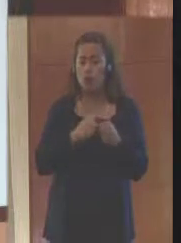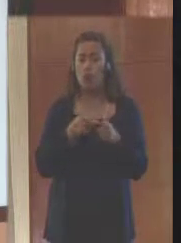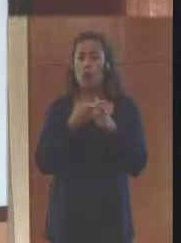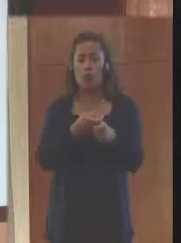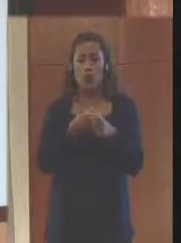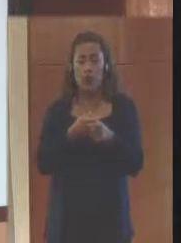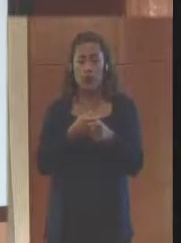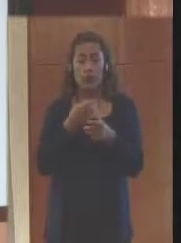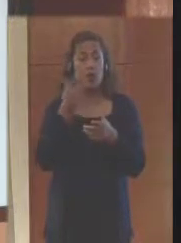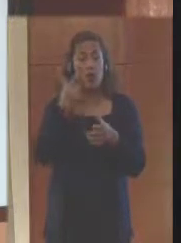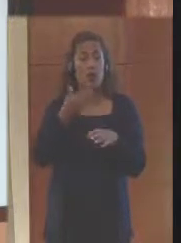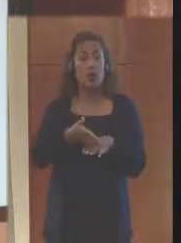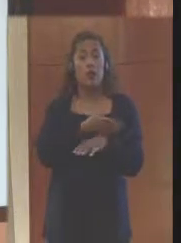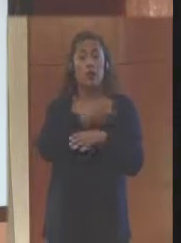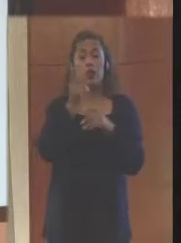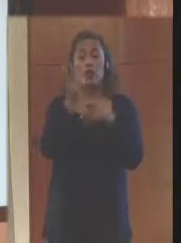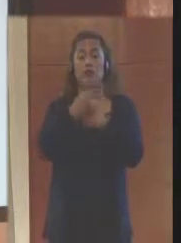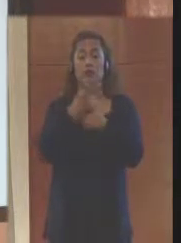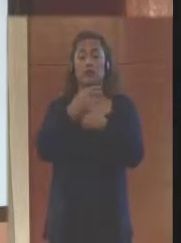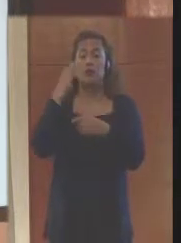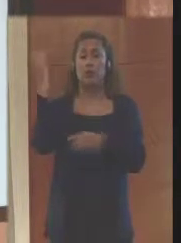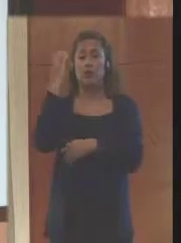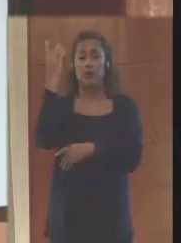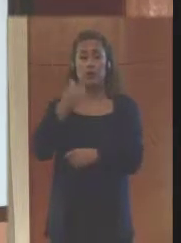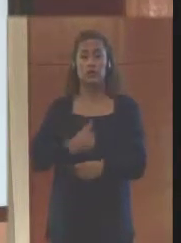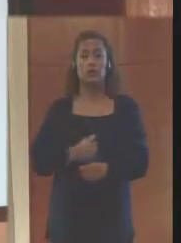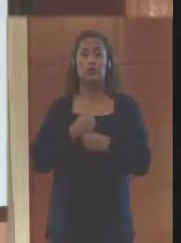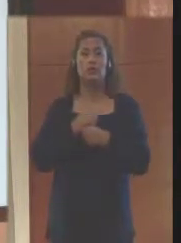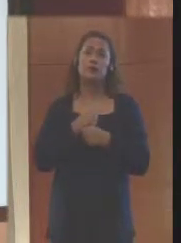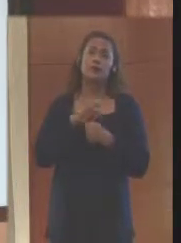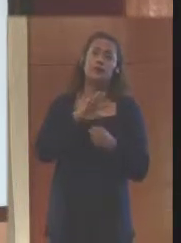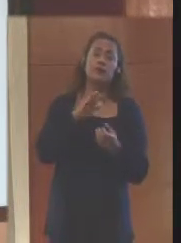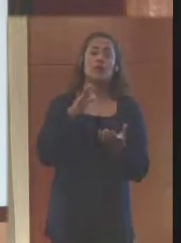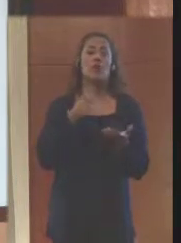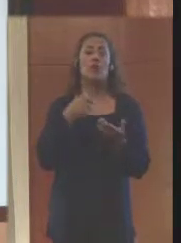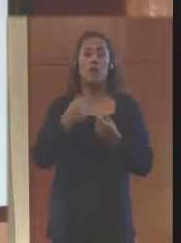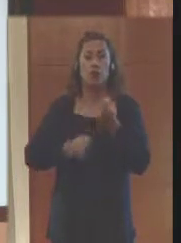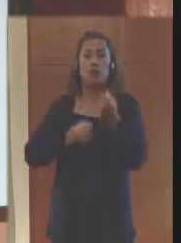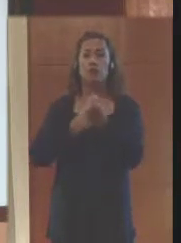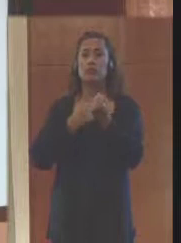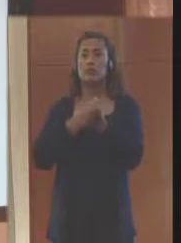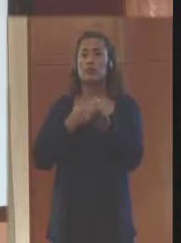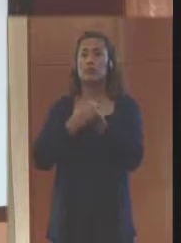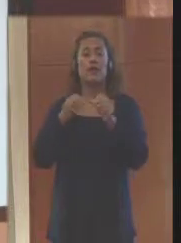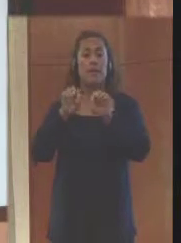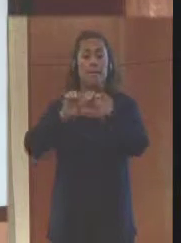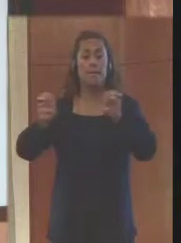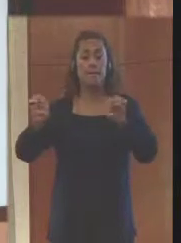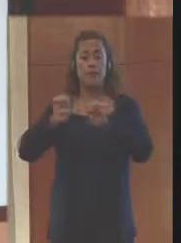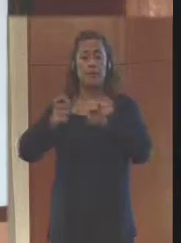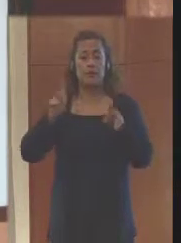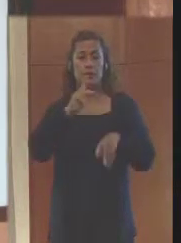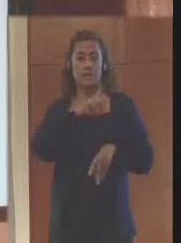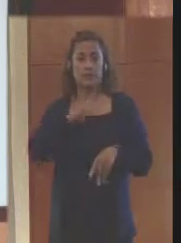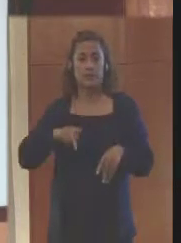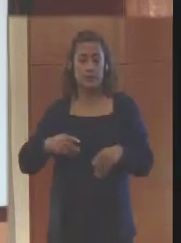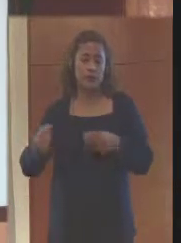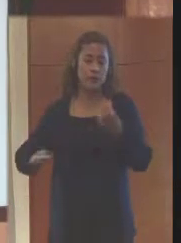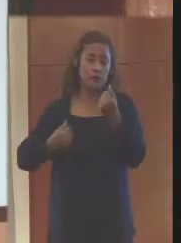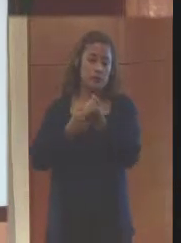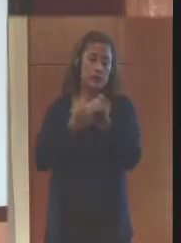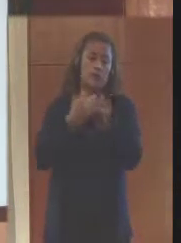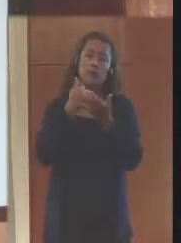este centro desde el Consejo Colombiano de Seguridad en asocio y apoyo permanente del sector privado nos ha permitido